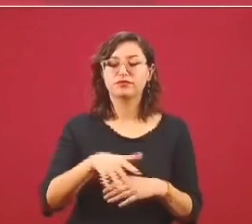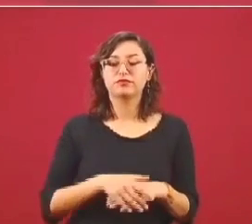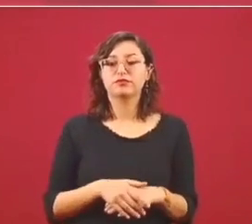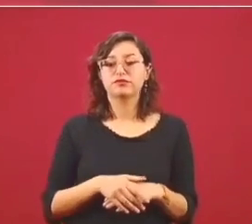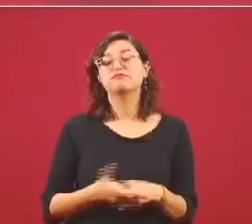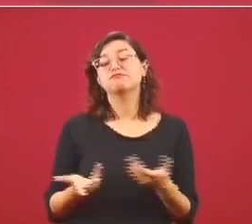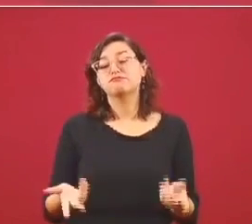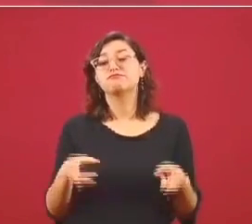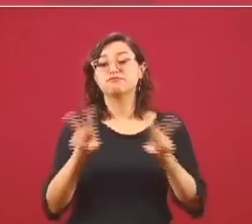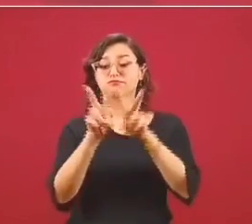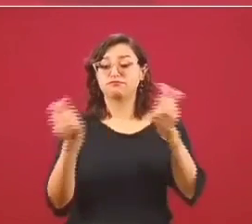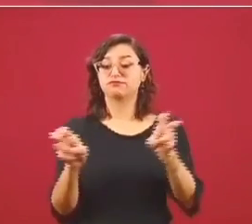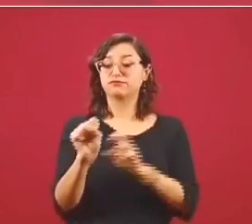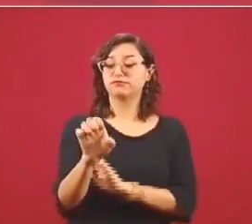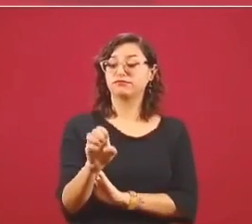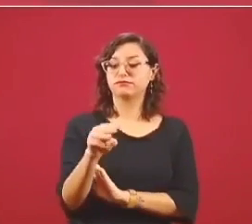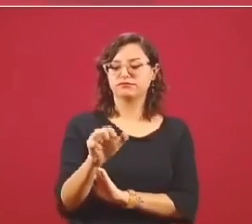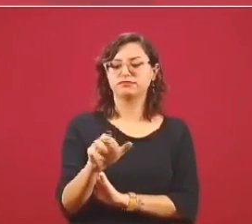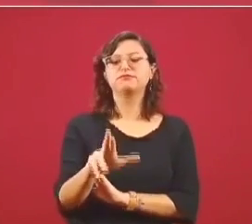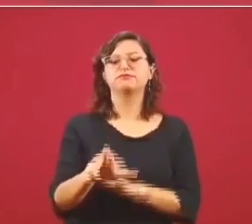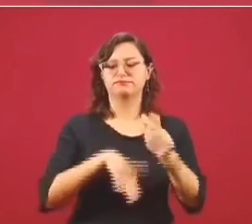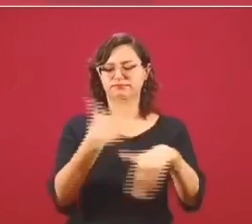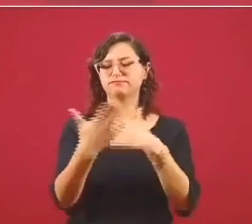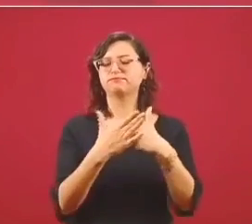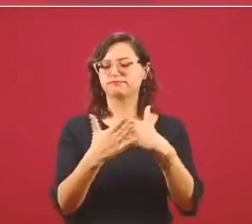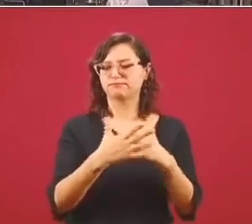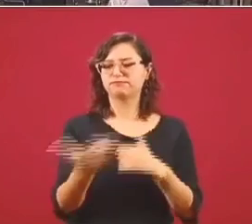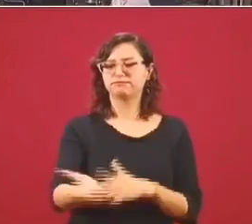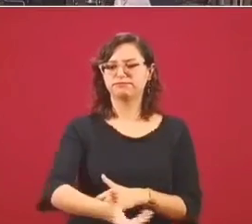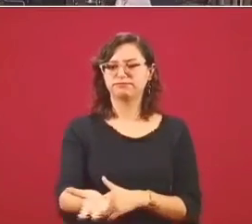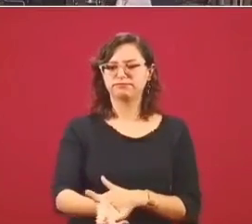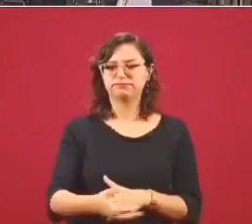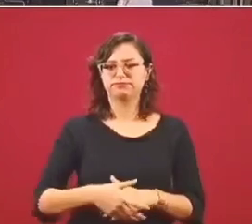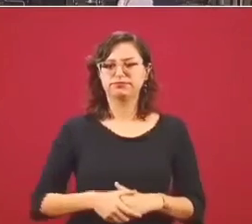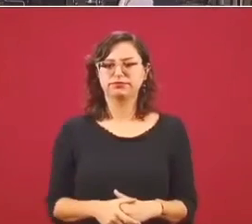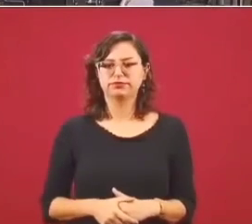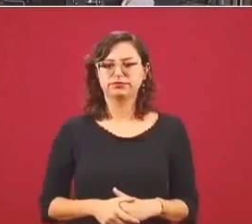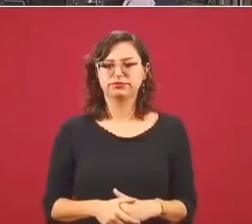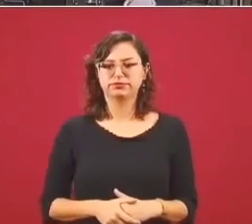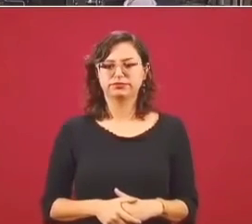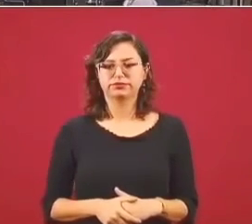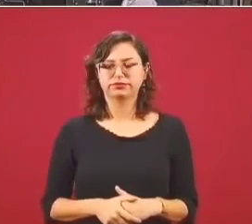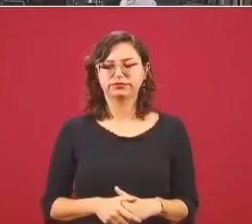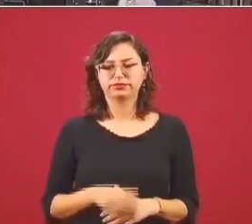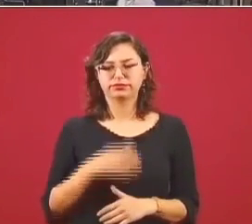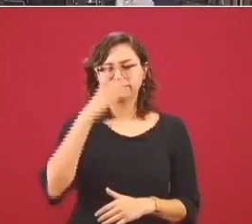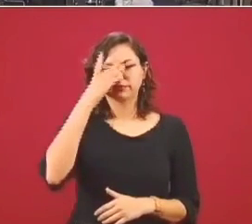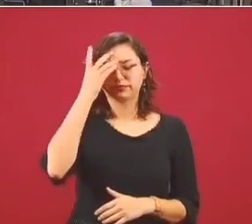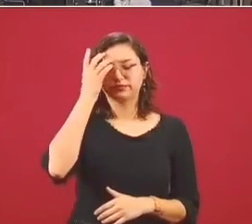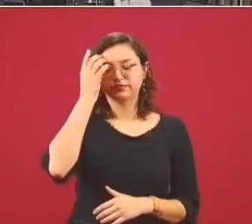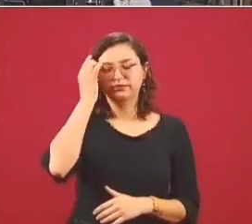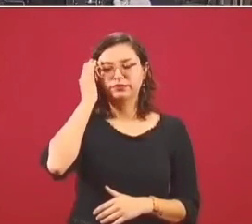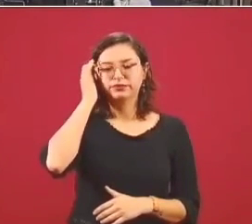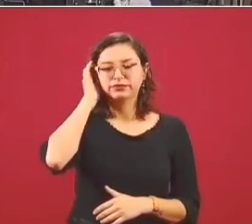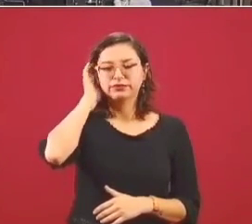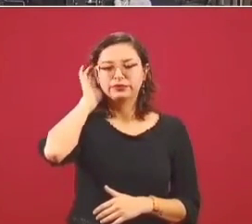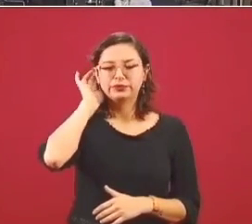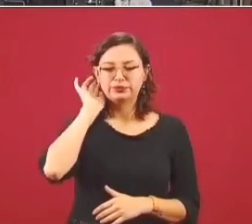Marina vamos a actuar así. ¿Eso es el cuerpo pesquero de Camarón?